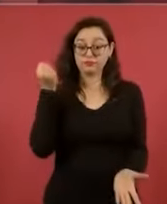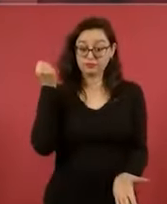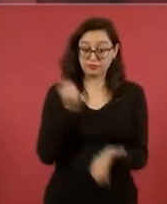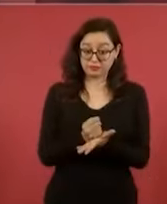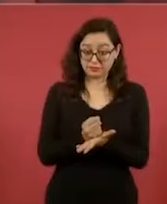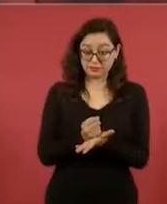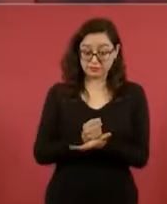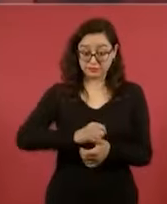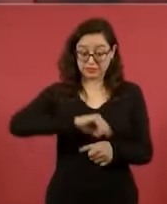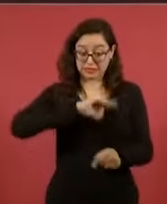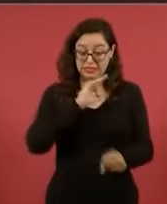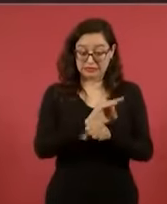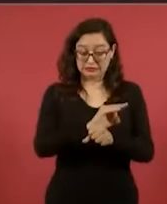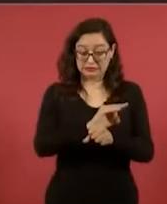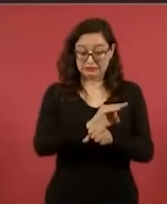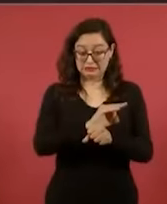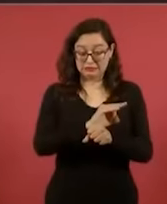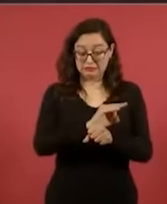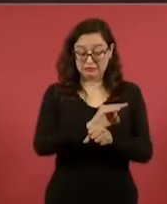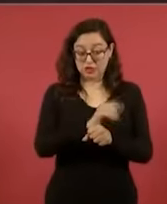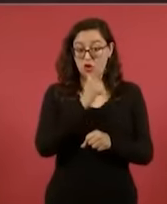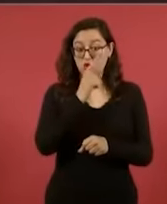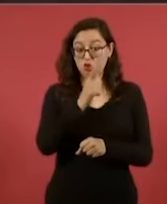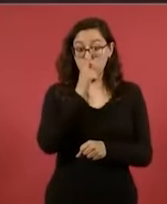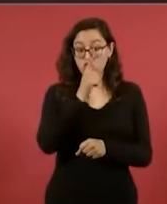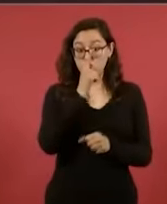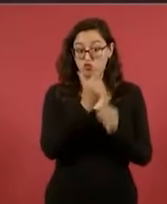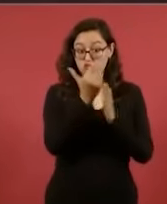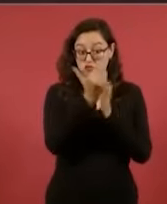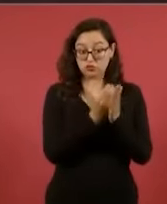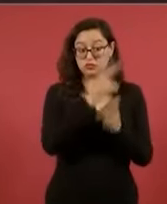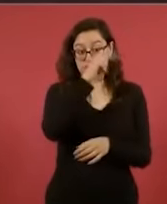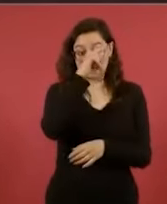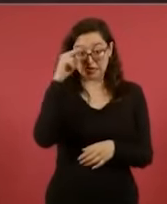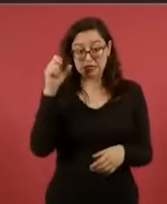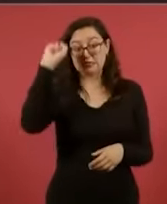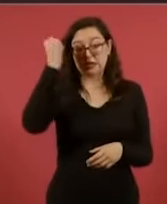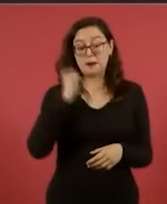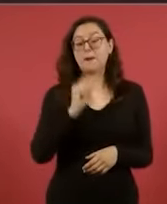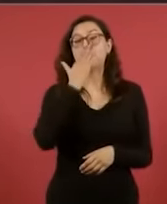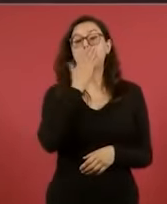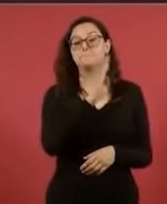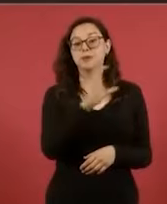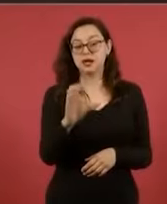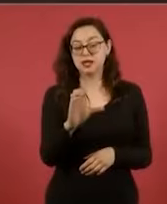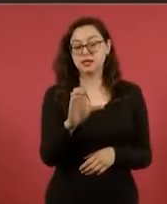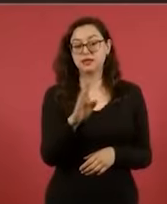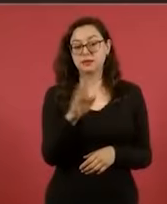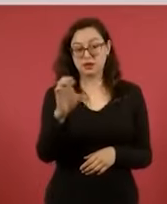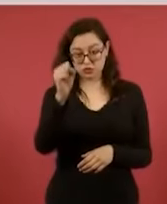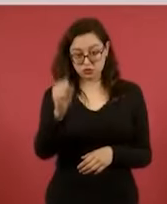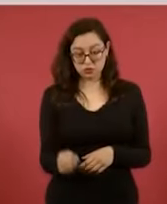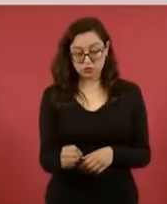mantener el subsidio en Nayarit, Sinaloa, Sonora, Baja California y